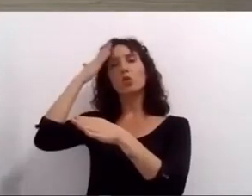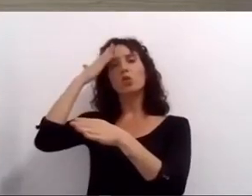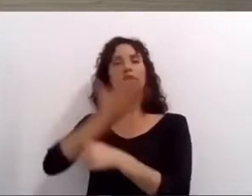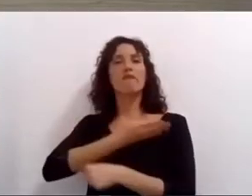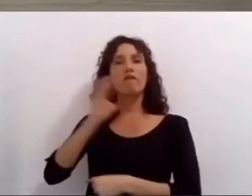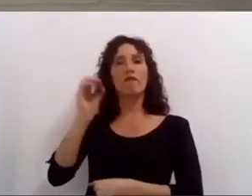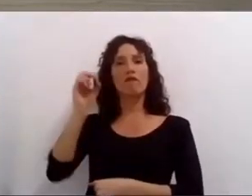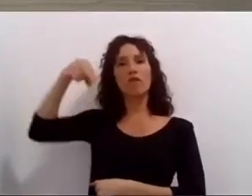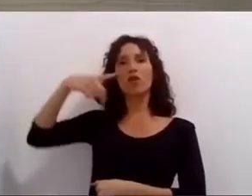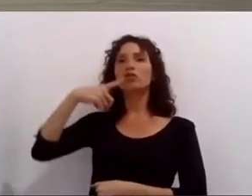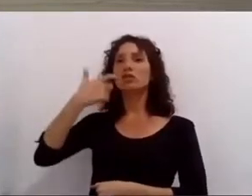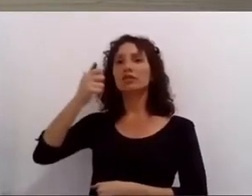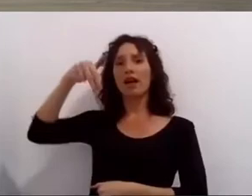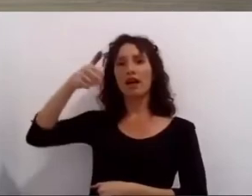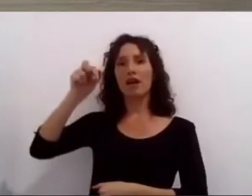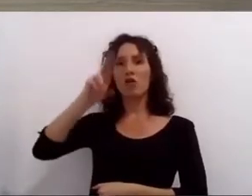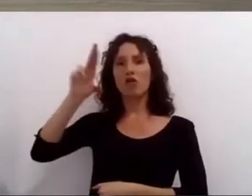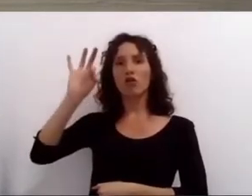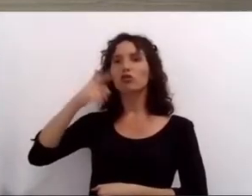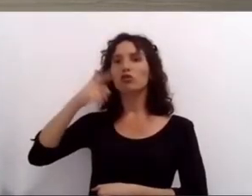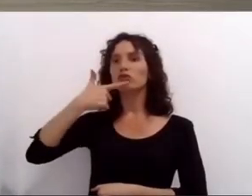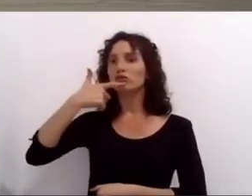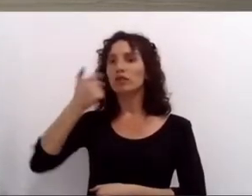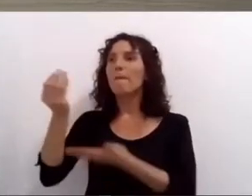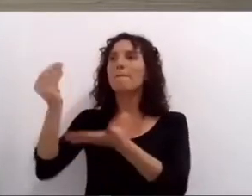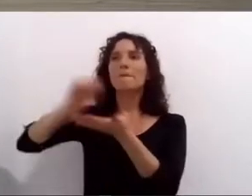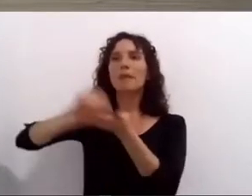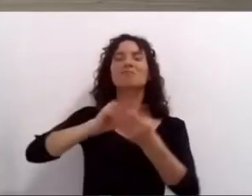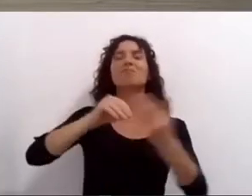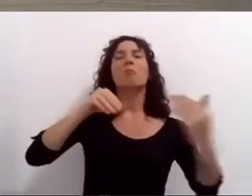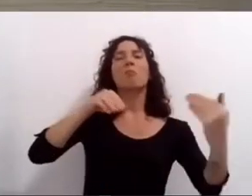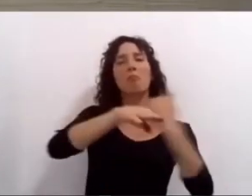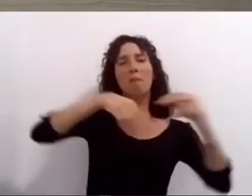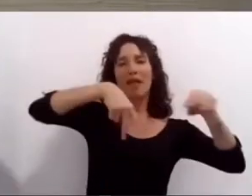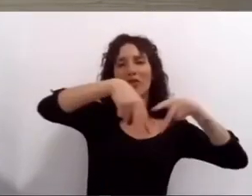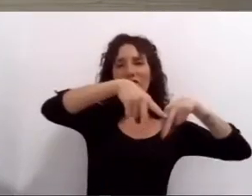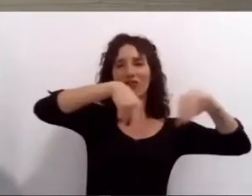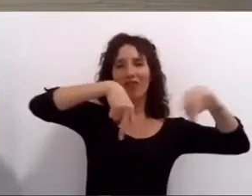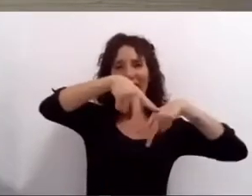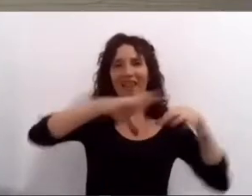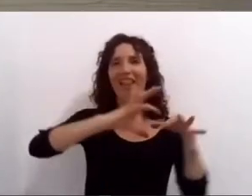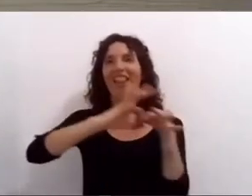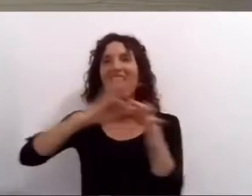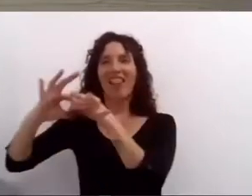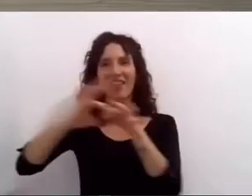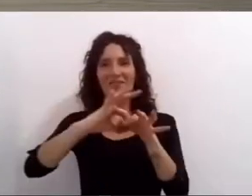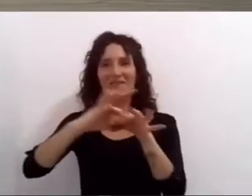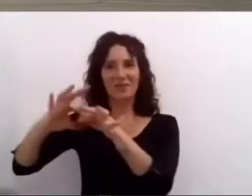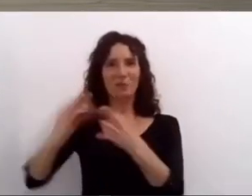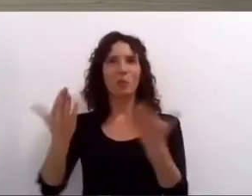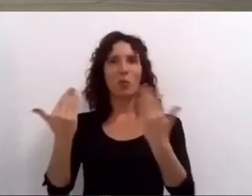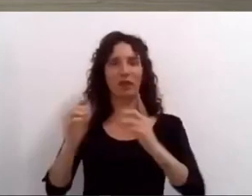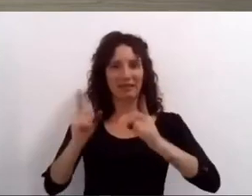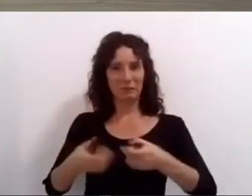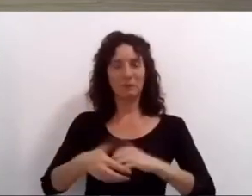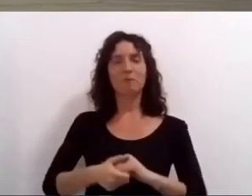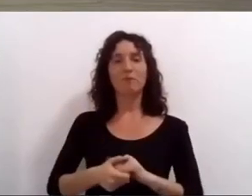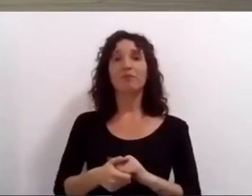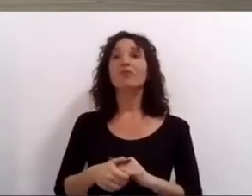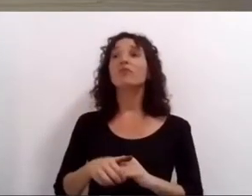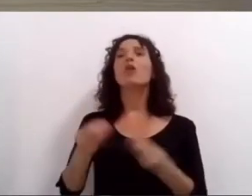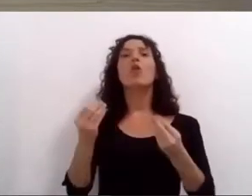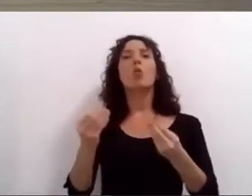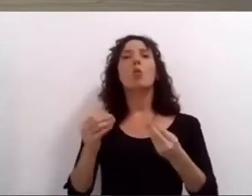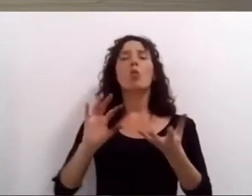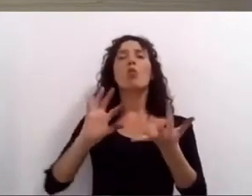plaza Montenegro y el sistema de peatonales el centro cultural aparece así como la cabecero de un nuevo circuito lo que